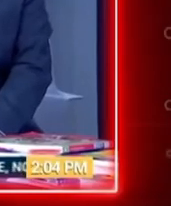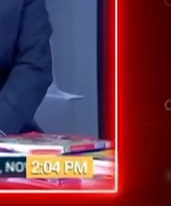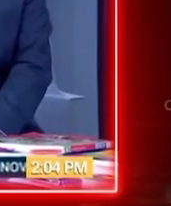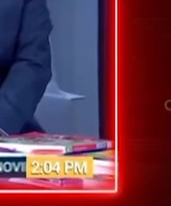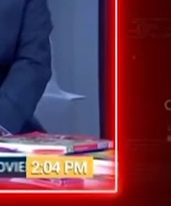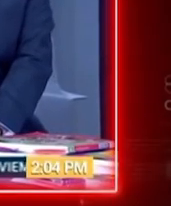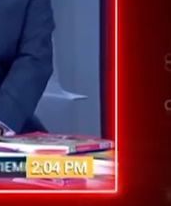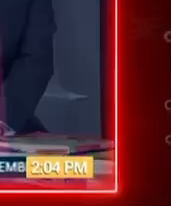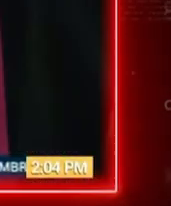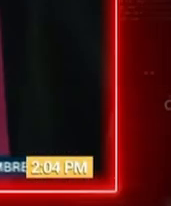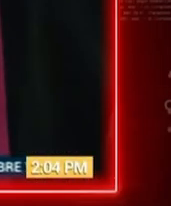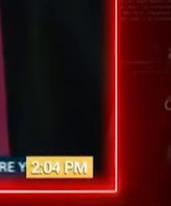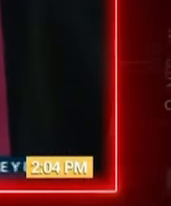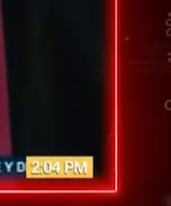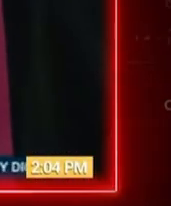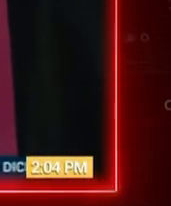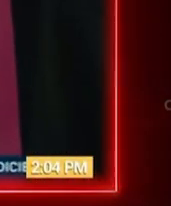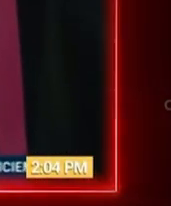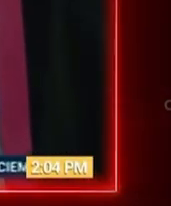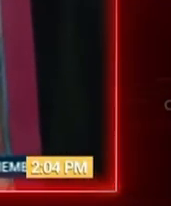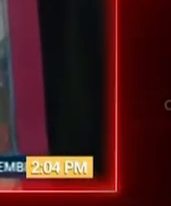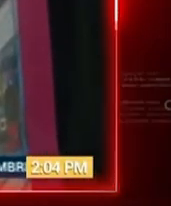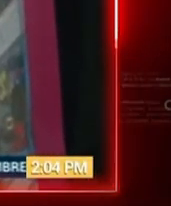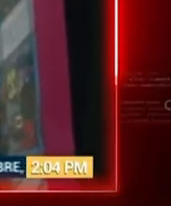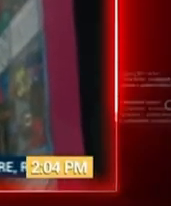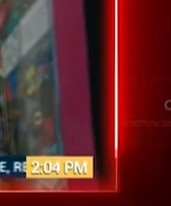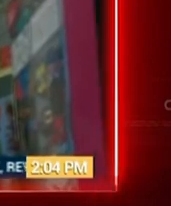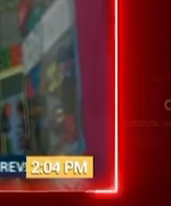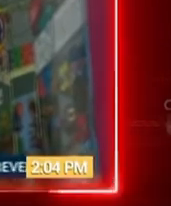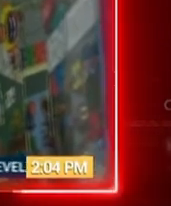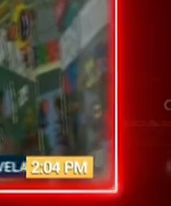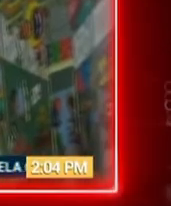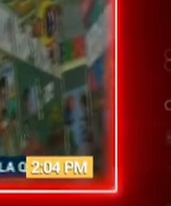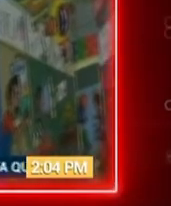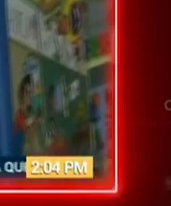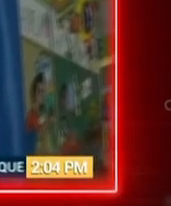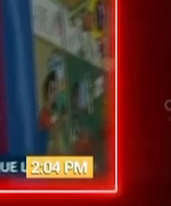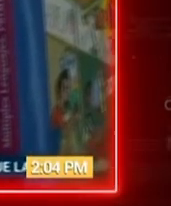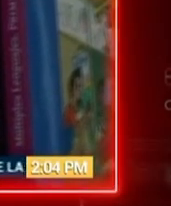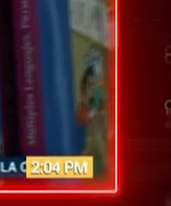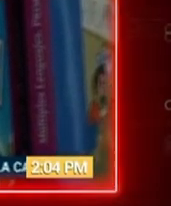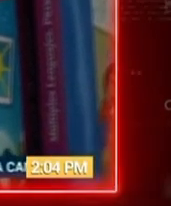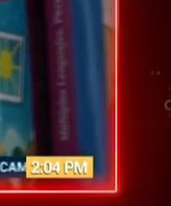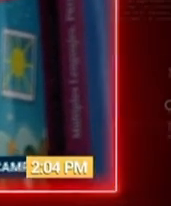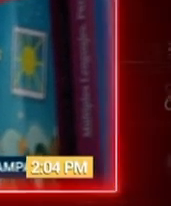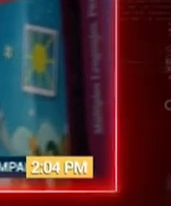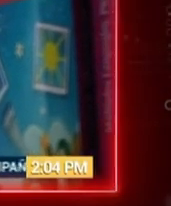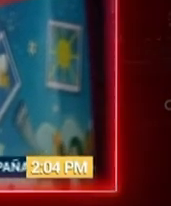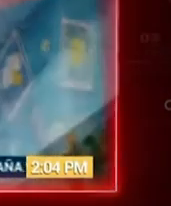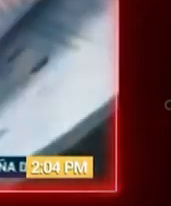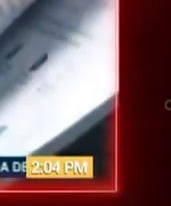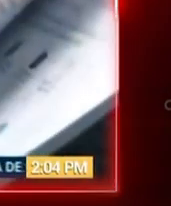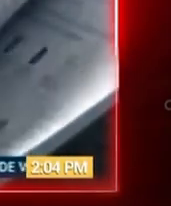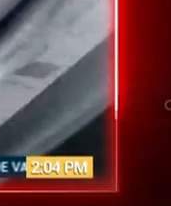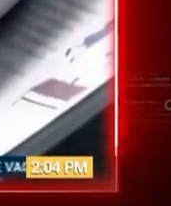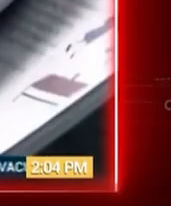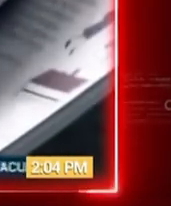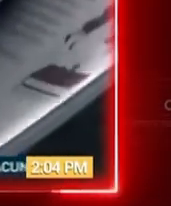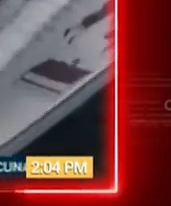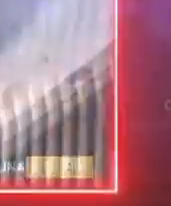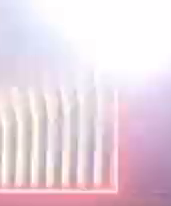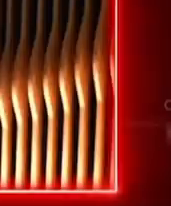nuevos libros de texto, que yo además ya no les voy a decir gratuitos. De gratuitos no tienen nada, lo que sí tienen es esa carga